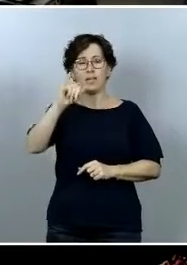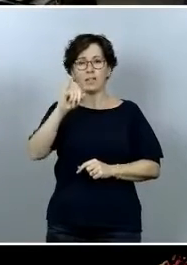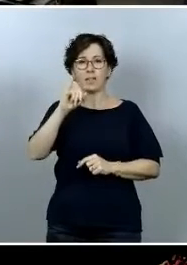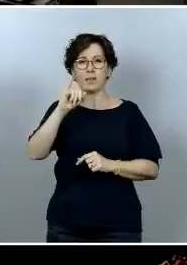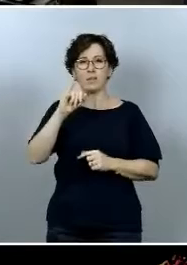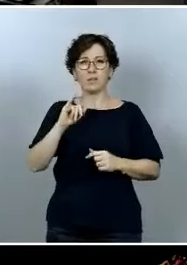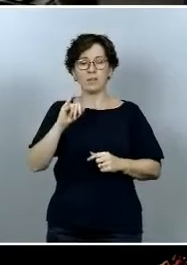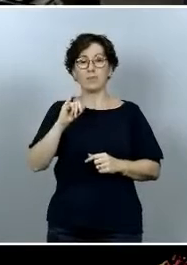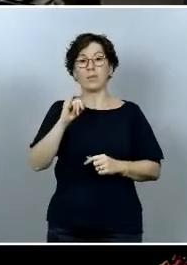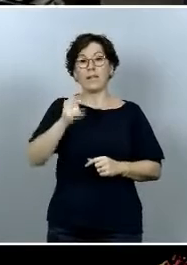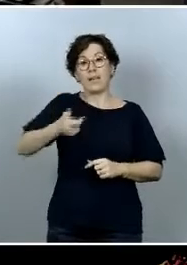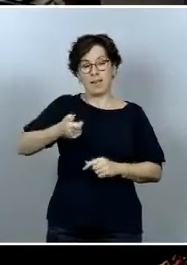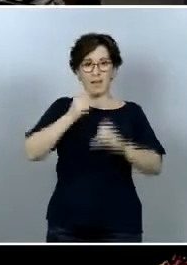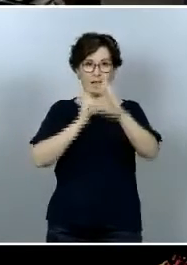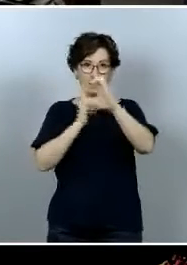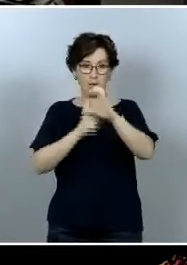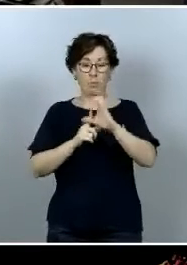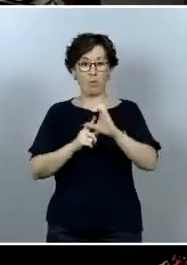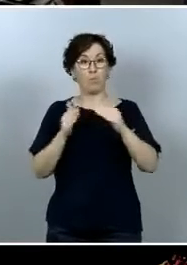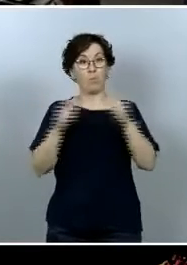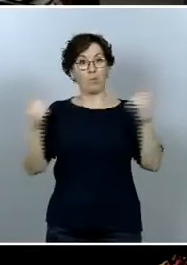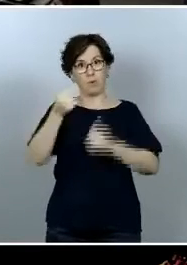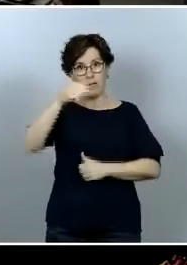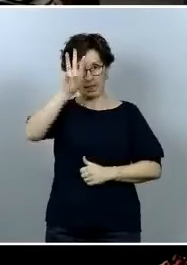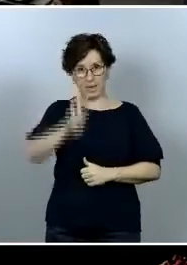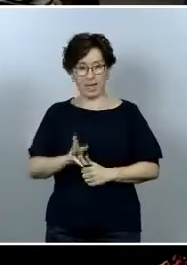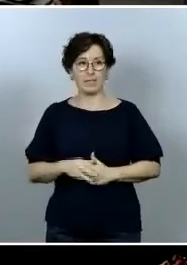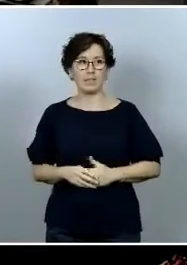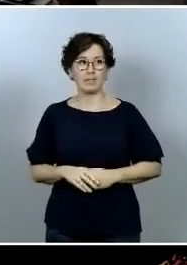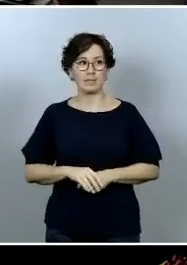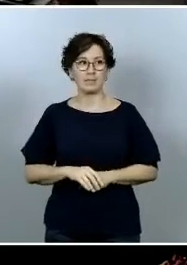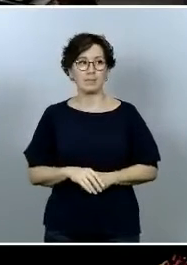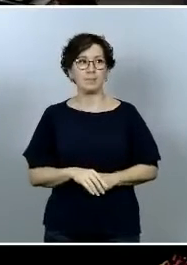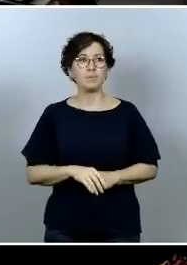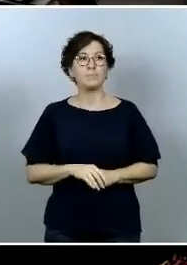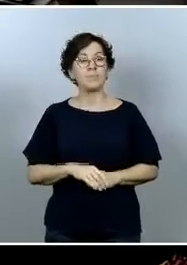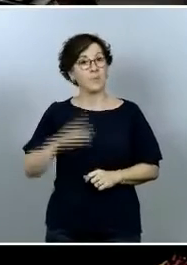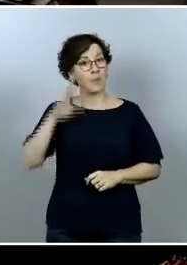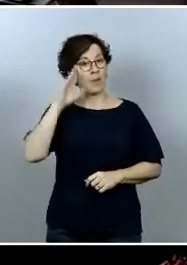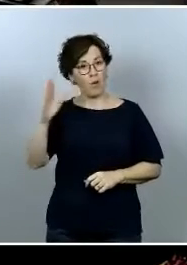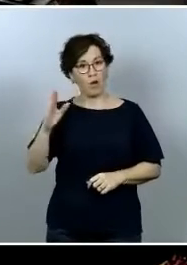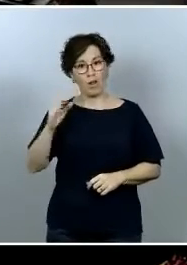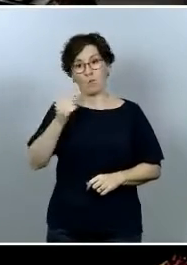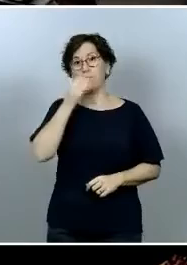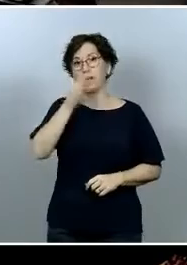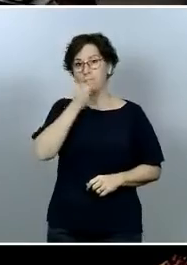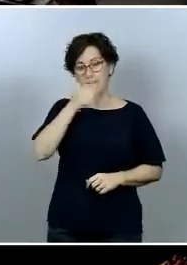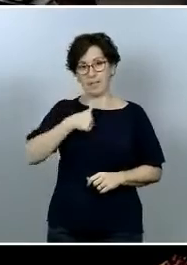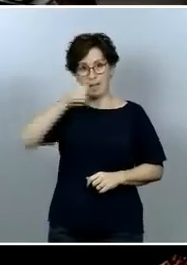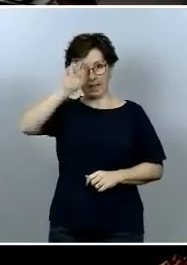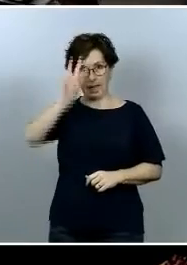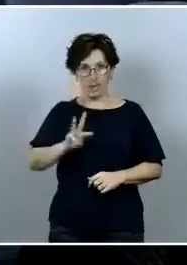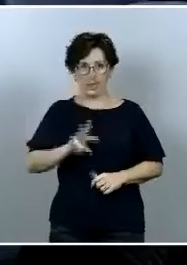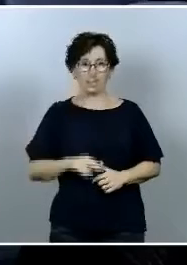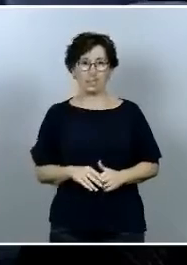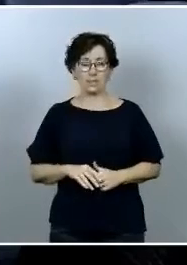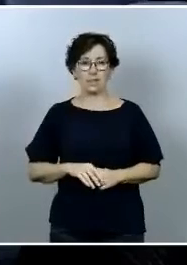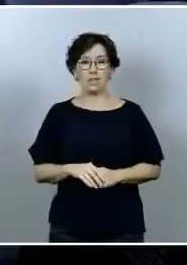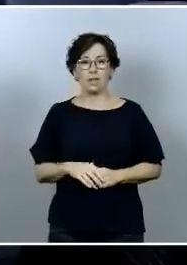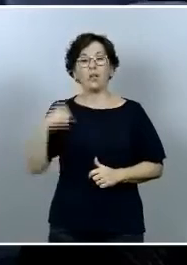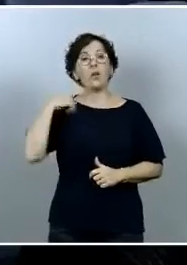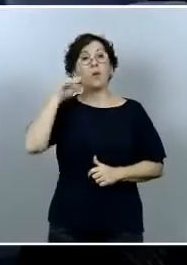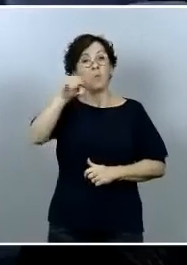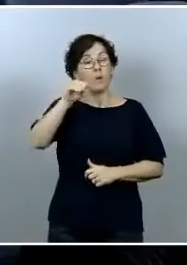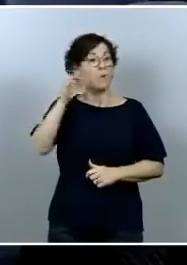Noticias digamos por favor los nombres y adelante Hola buenas tardes soy Karina Berto de Antena 3 Noticias quería preguntarle ministra portavoz